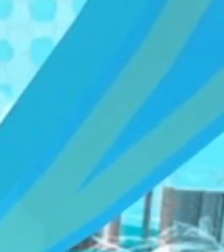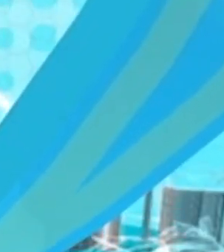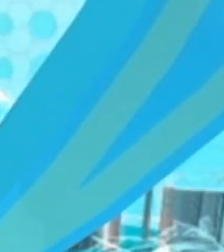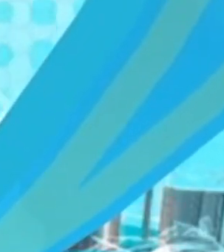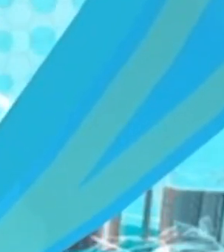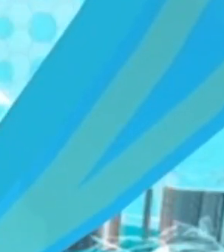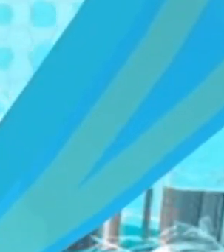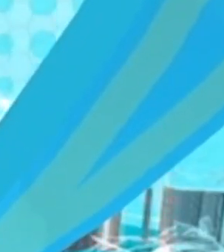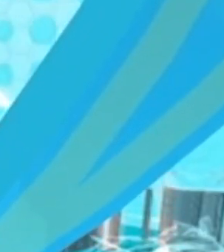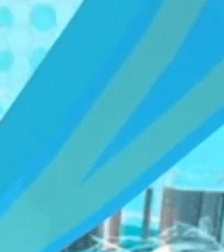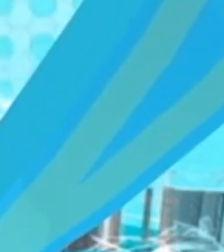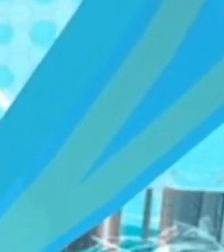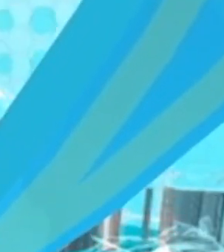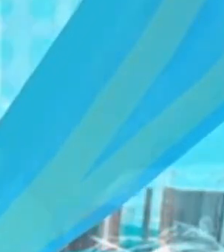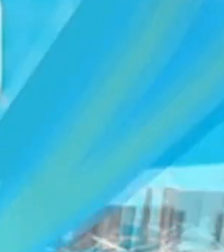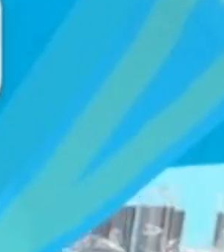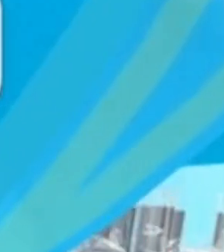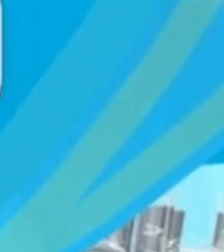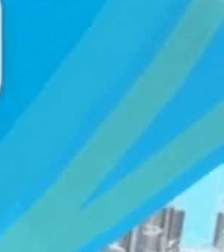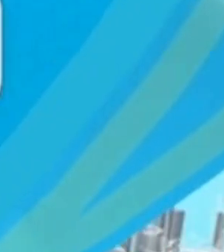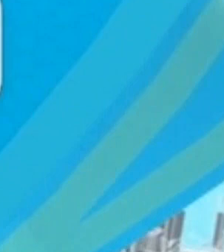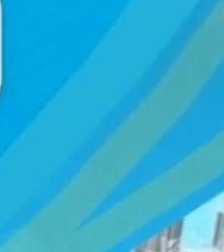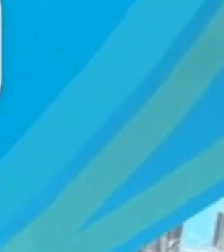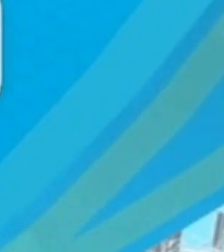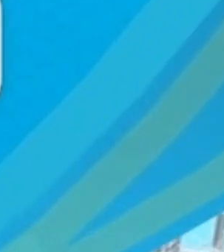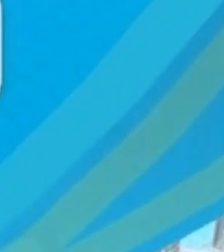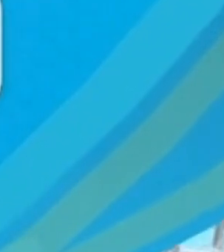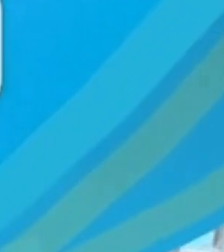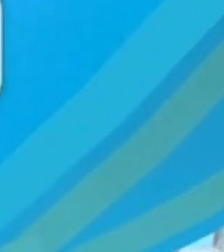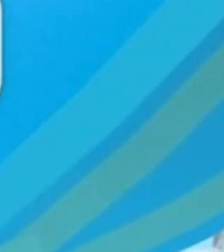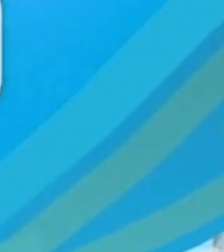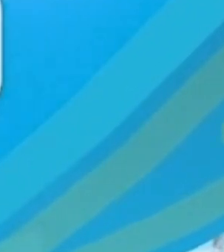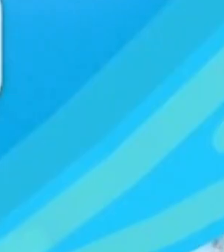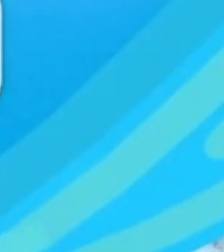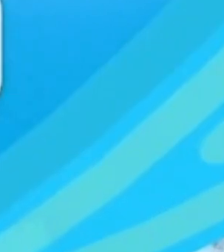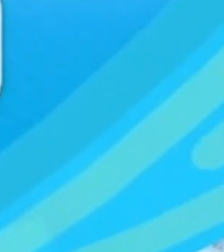Banco Popular presenta El Tipo de Cambio.